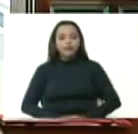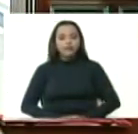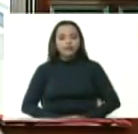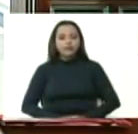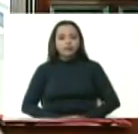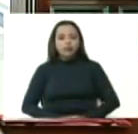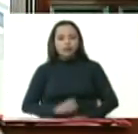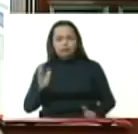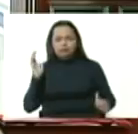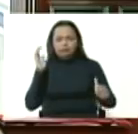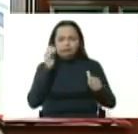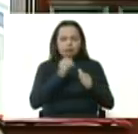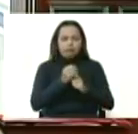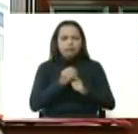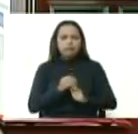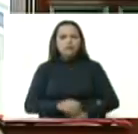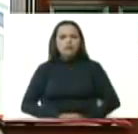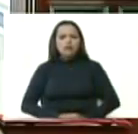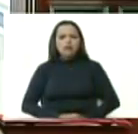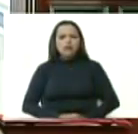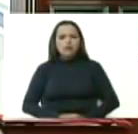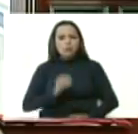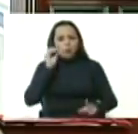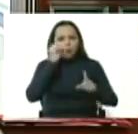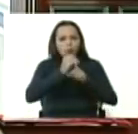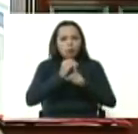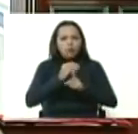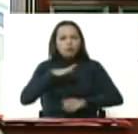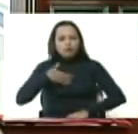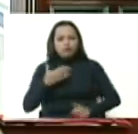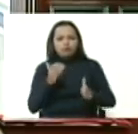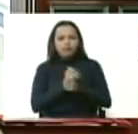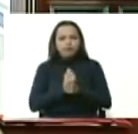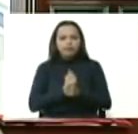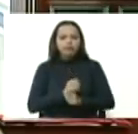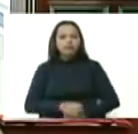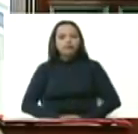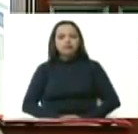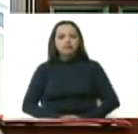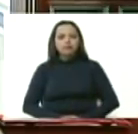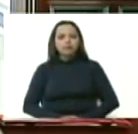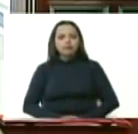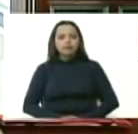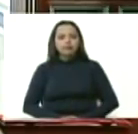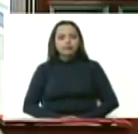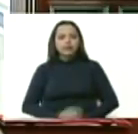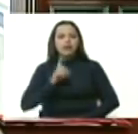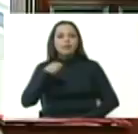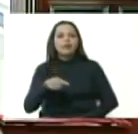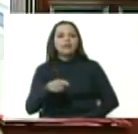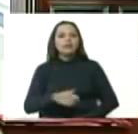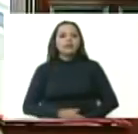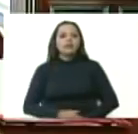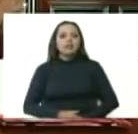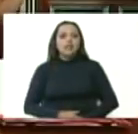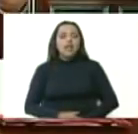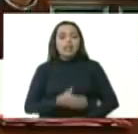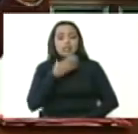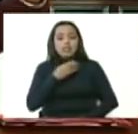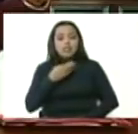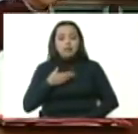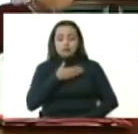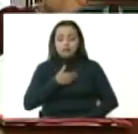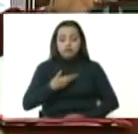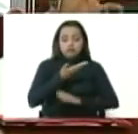logrados los objetivos, logradas las metas y ya en diciembre lo que se trataba era de distribuirlo